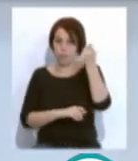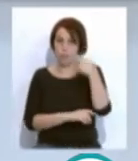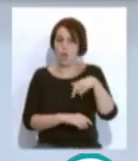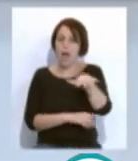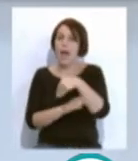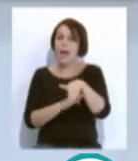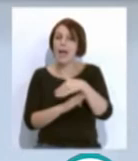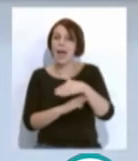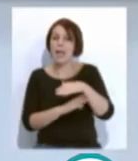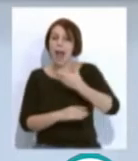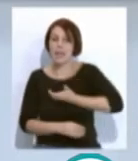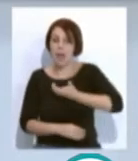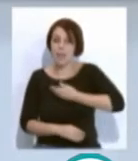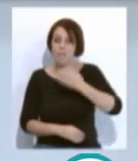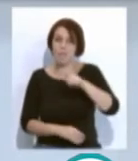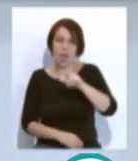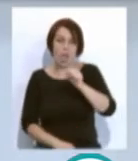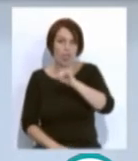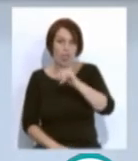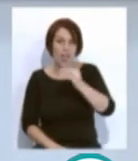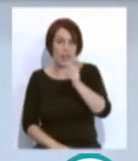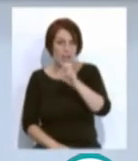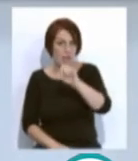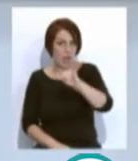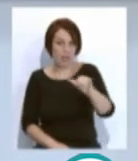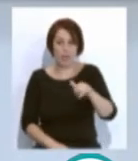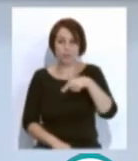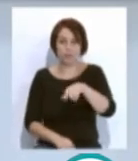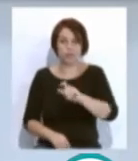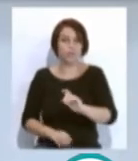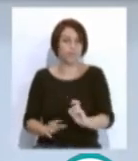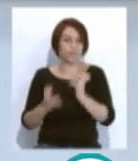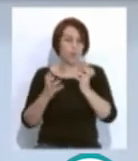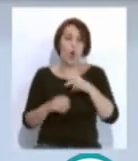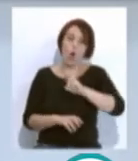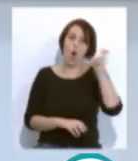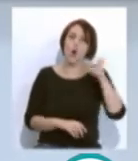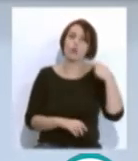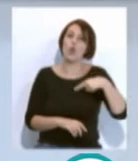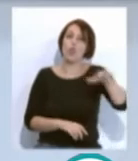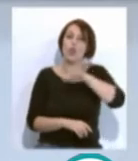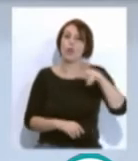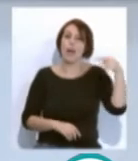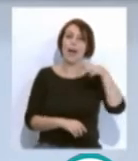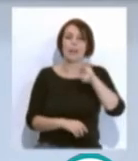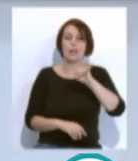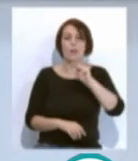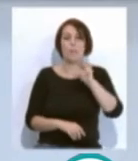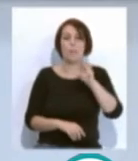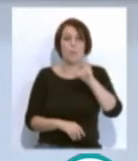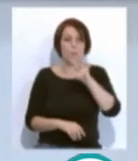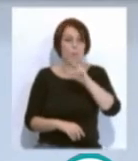la calle Alcalde Vázquez de la capital es uno de los ganadores, junto a otro, validado en Guipúzcoa. La combinación ganadora